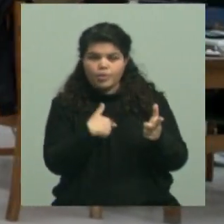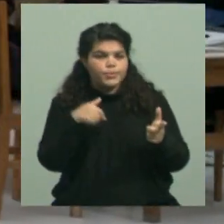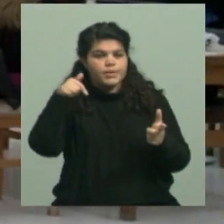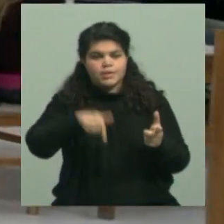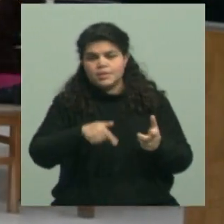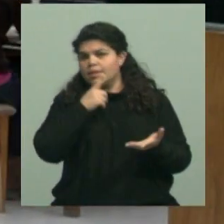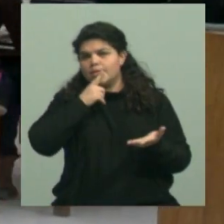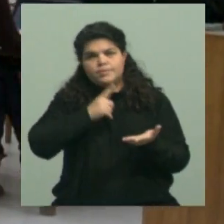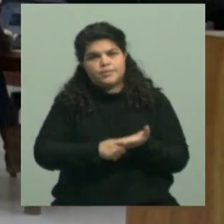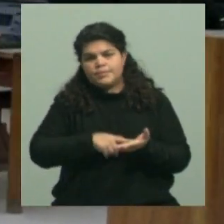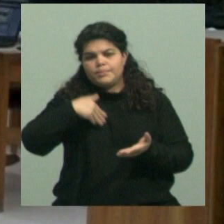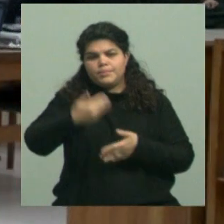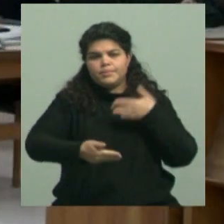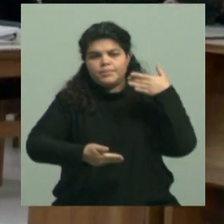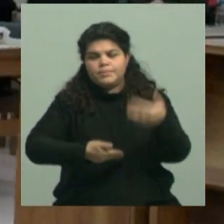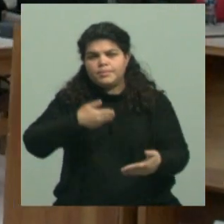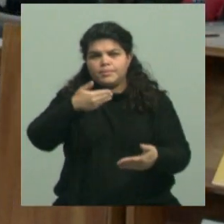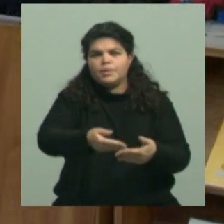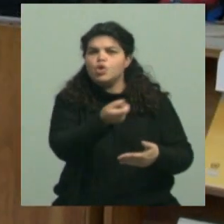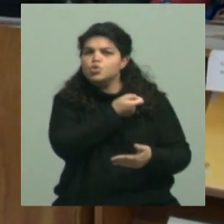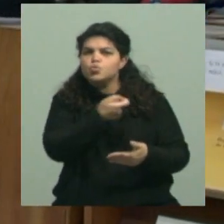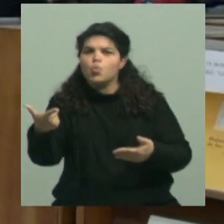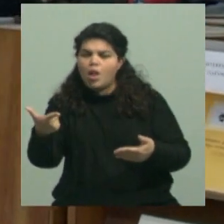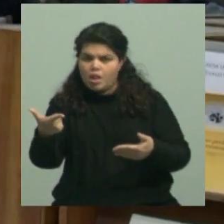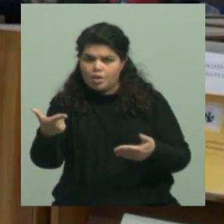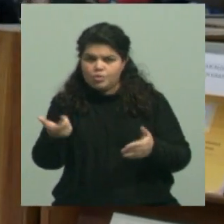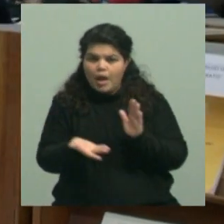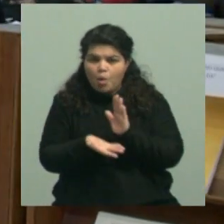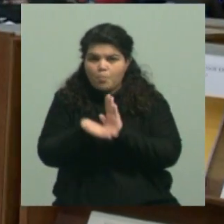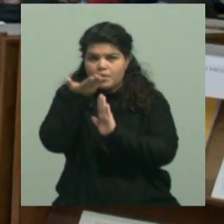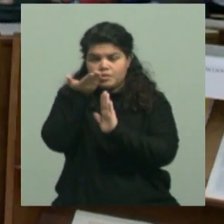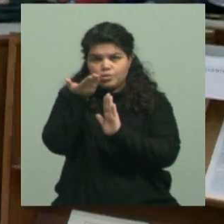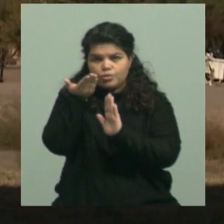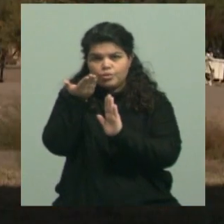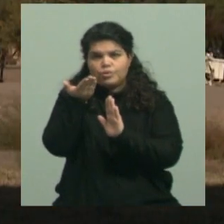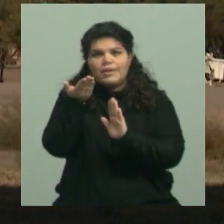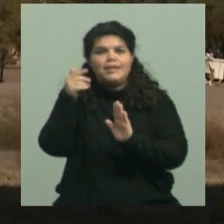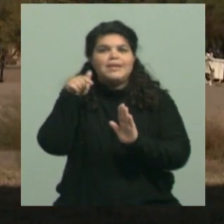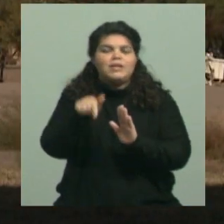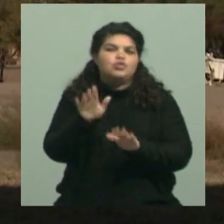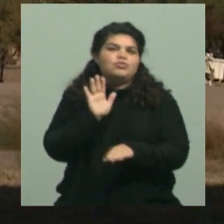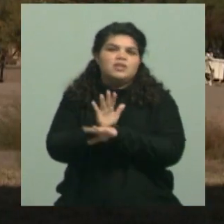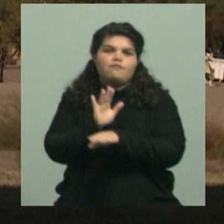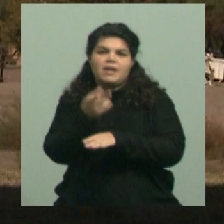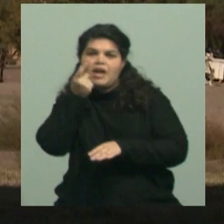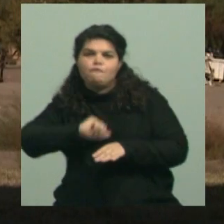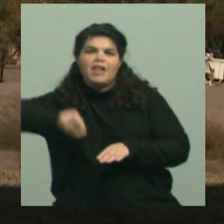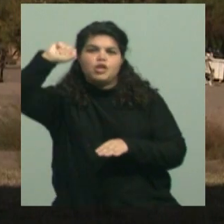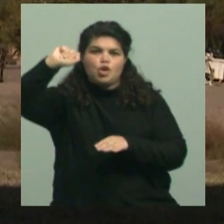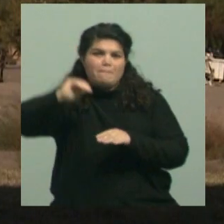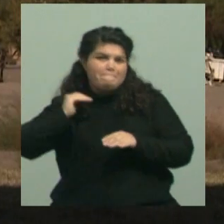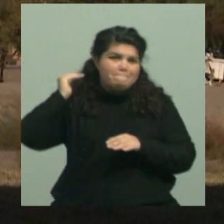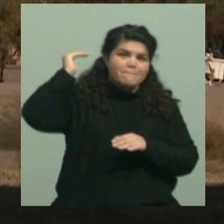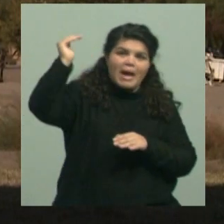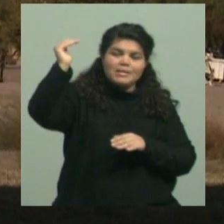los incrementos salariales que no cubren las pérdidas del poder adquisitivo por inflación han